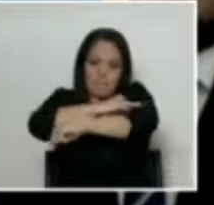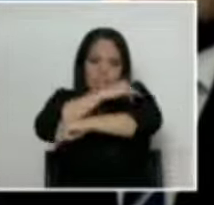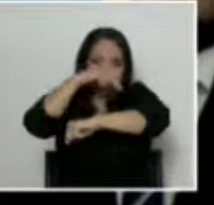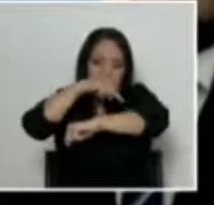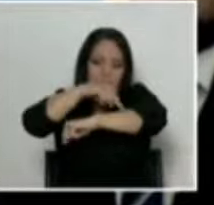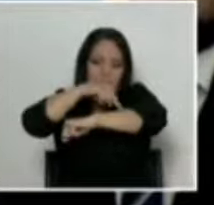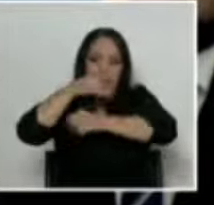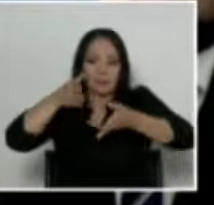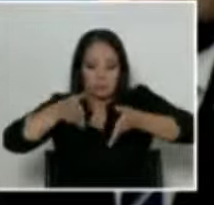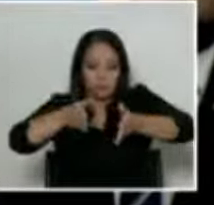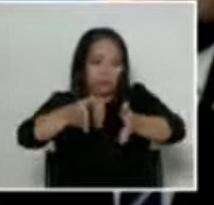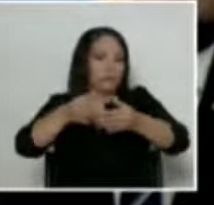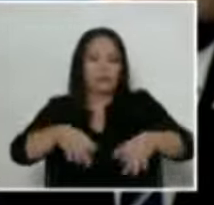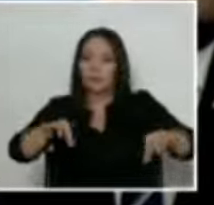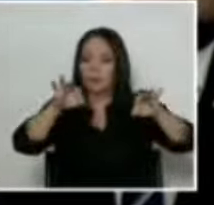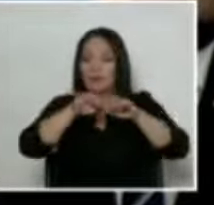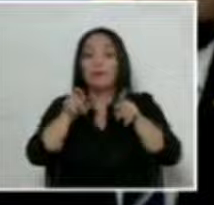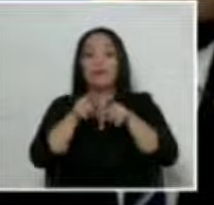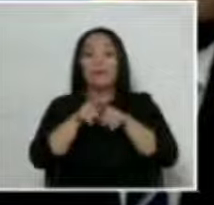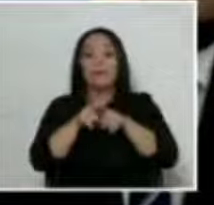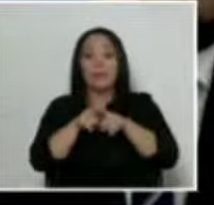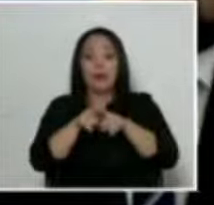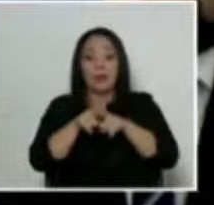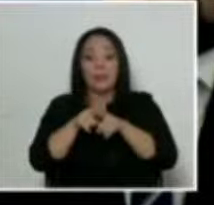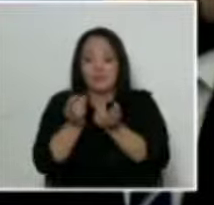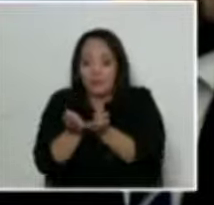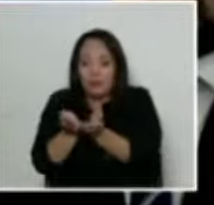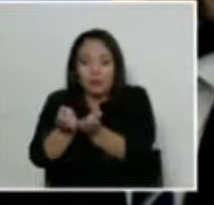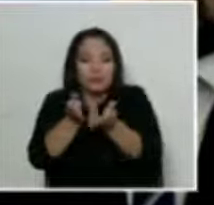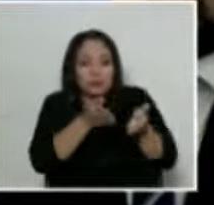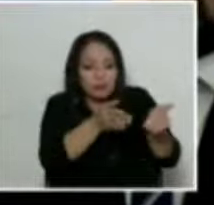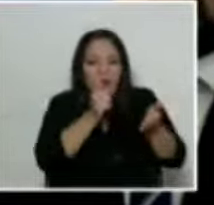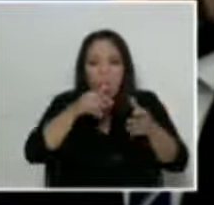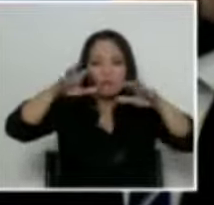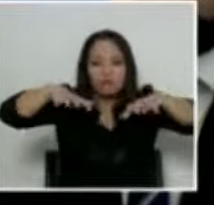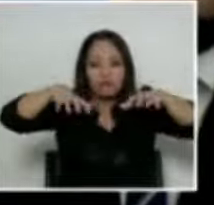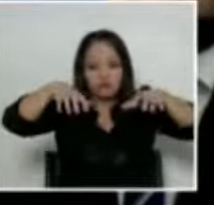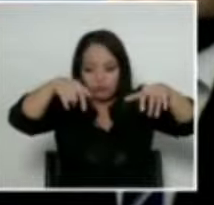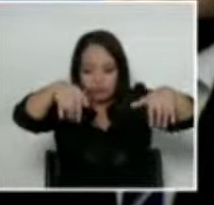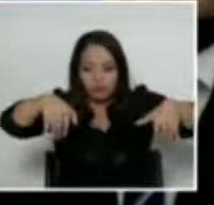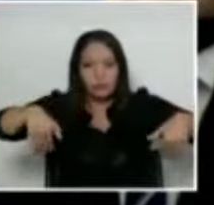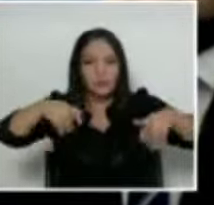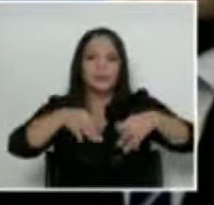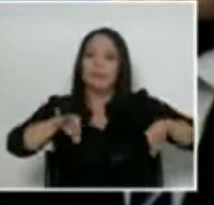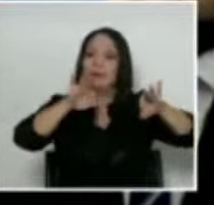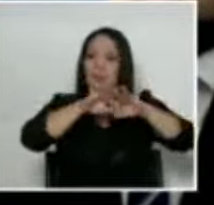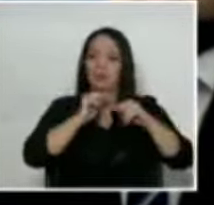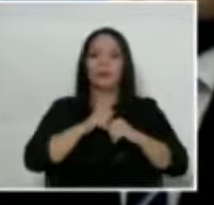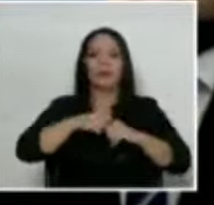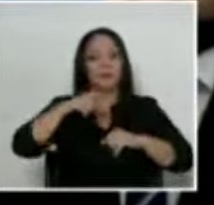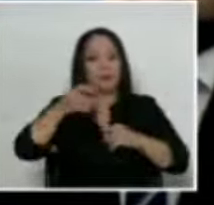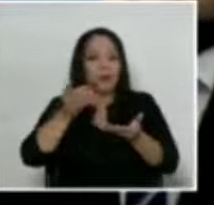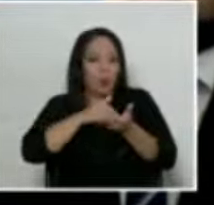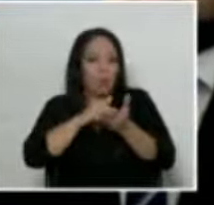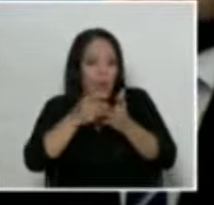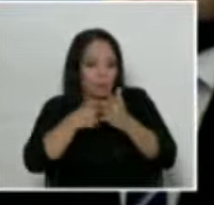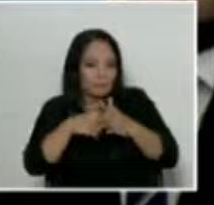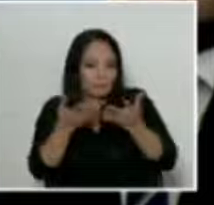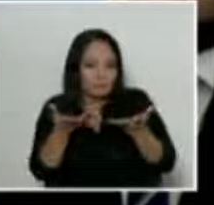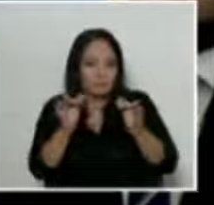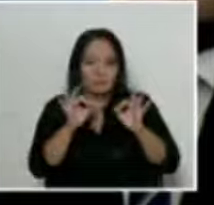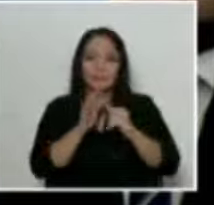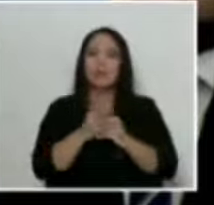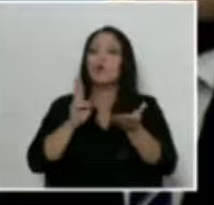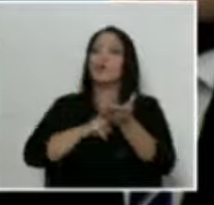drenaje que la misma conllevan para poder devolverla rápidamente al estado que se ocupa. Esto será una contratación